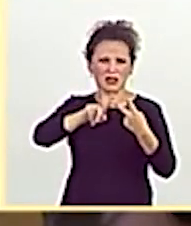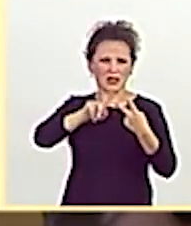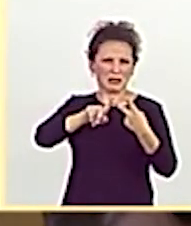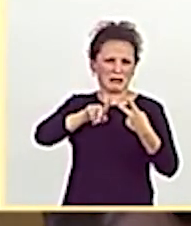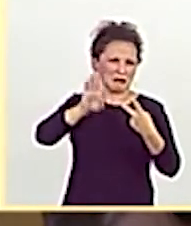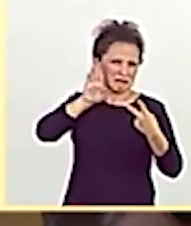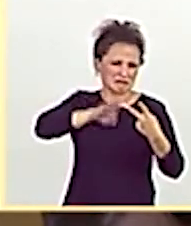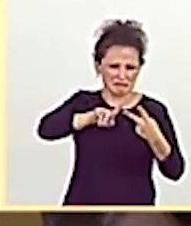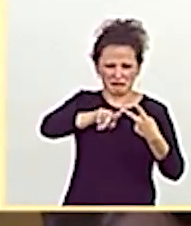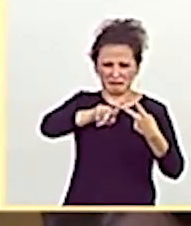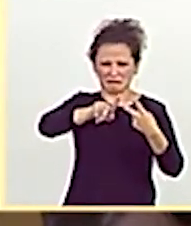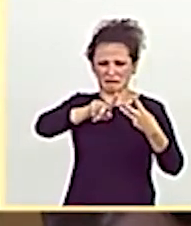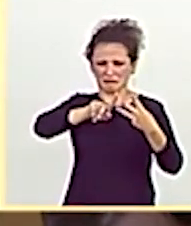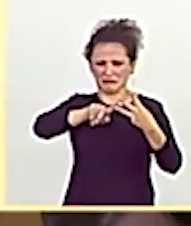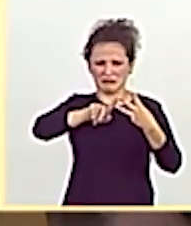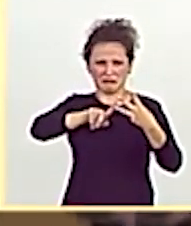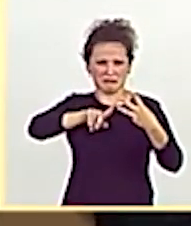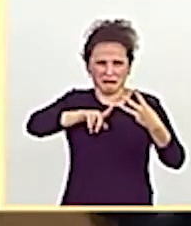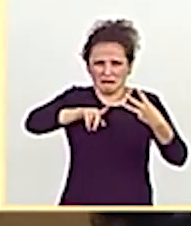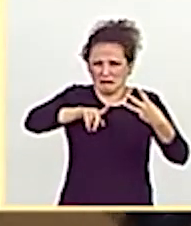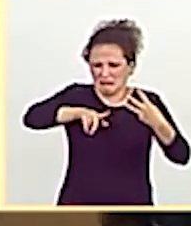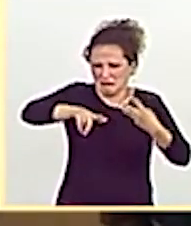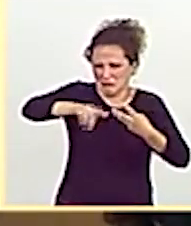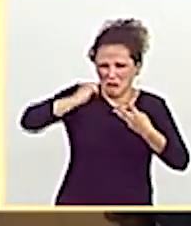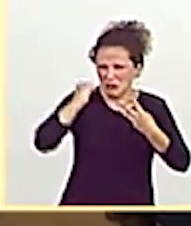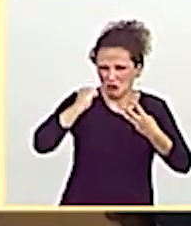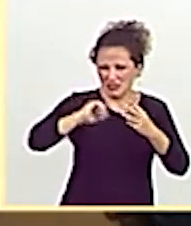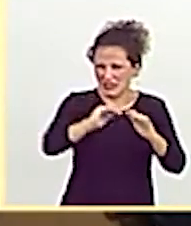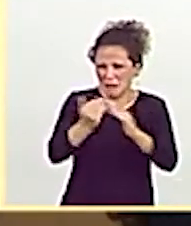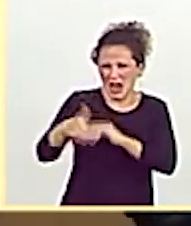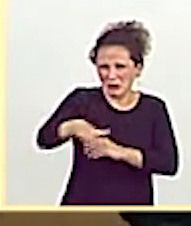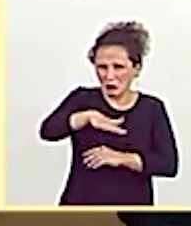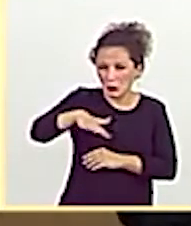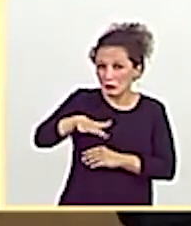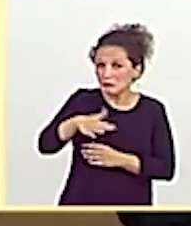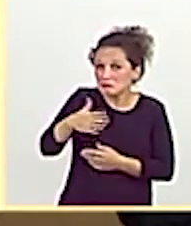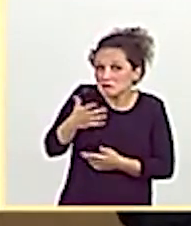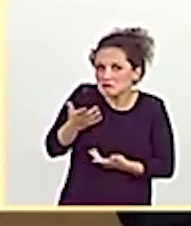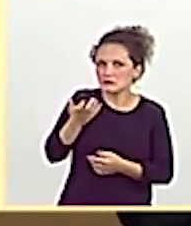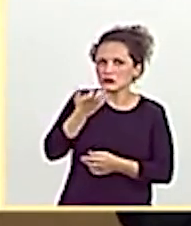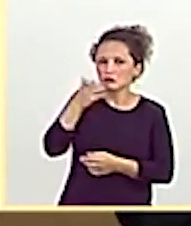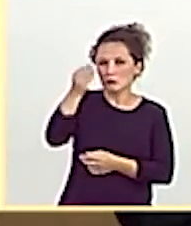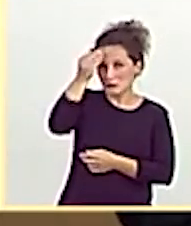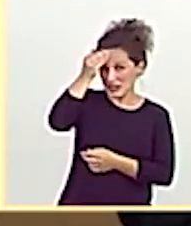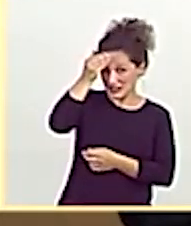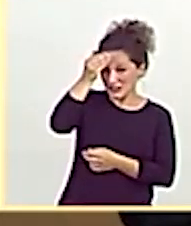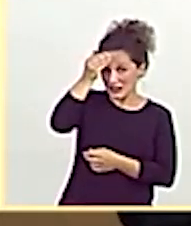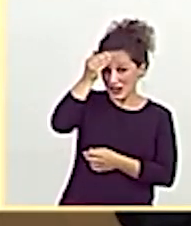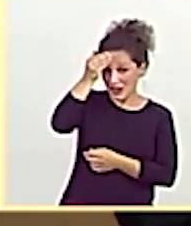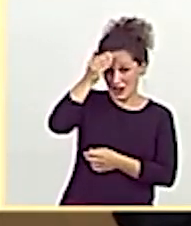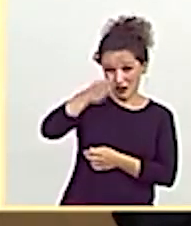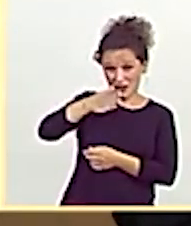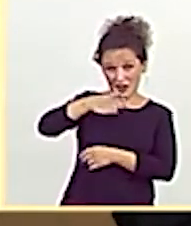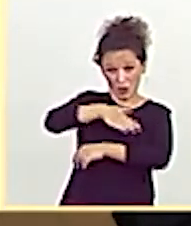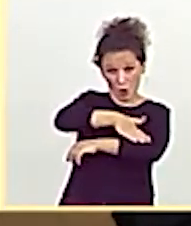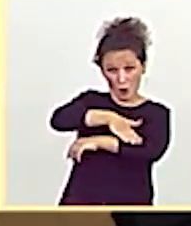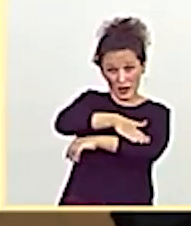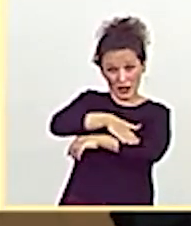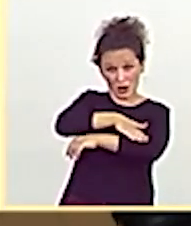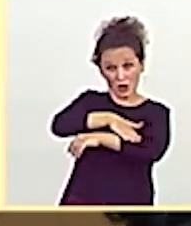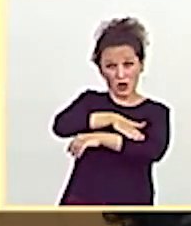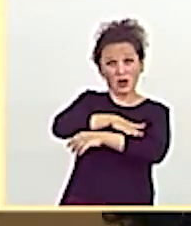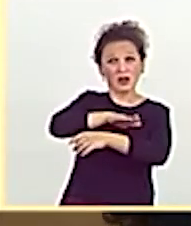filibustero, matón de barrio. Si piensa usted que este Gobierno va a entrar en la